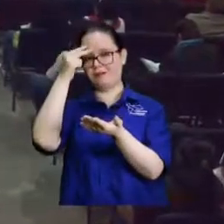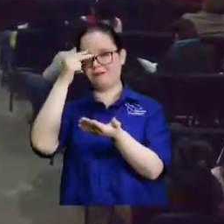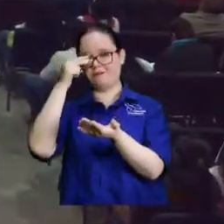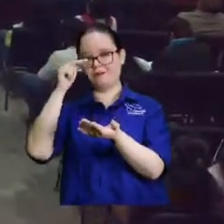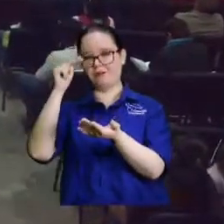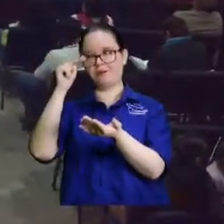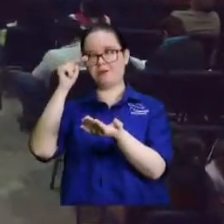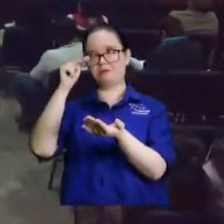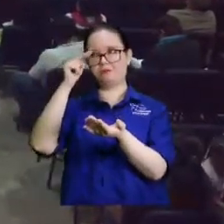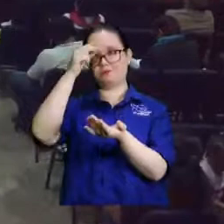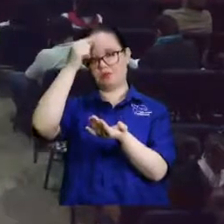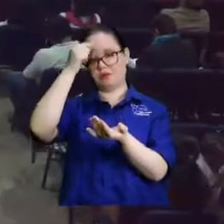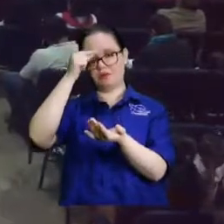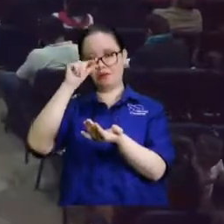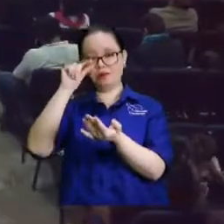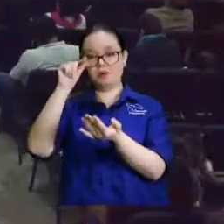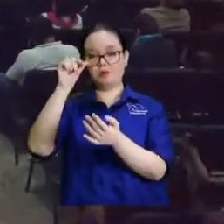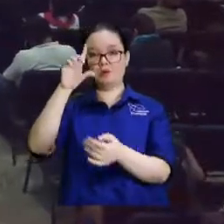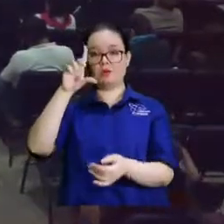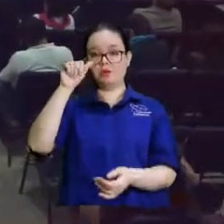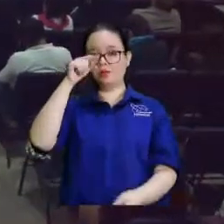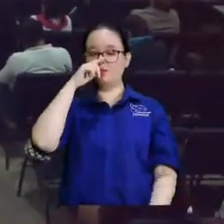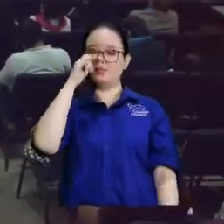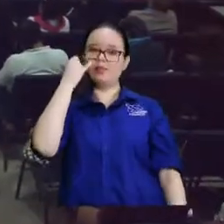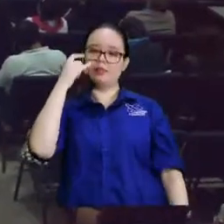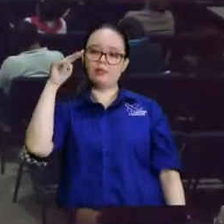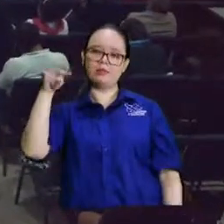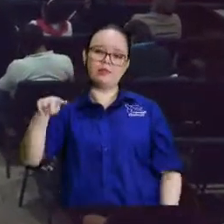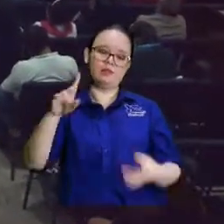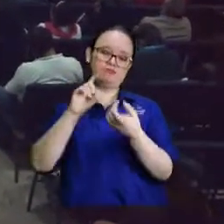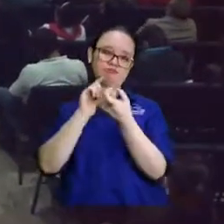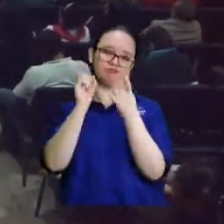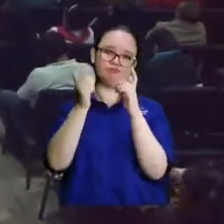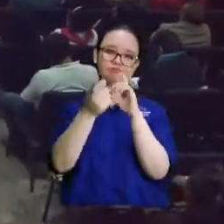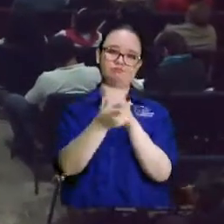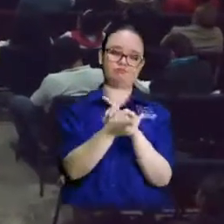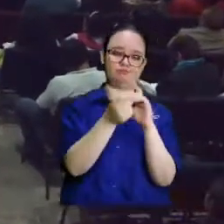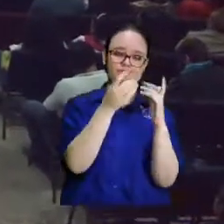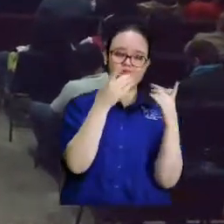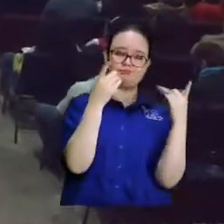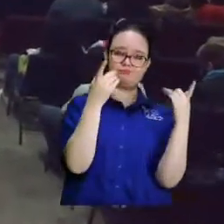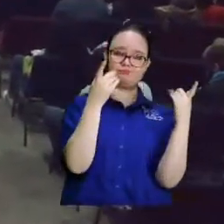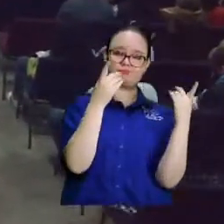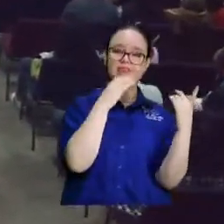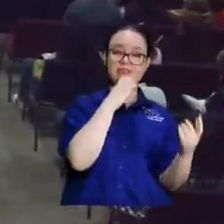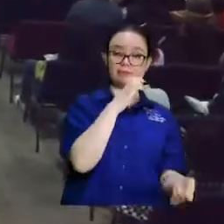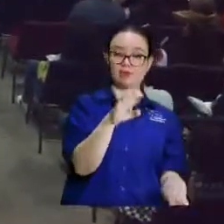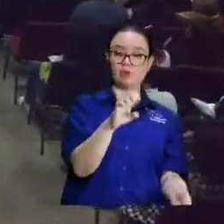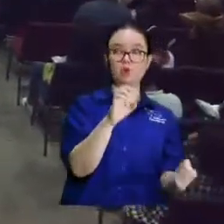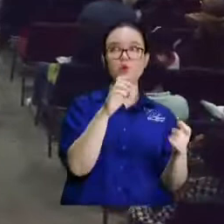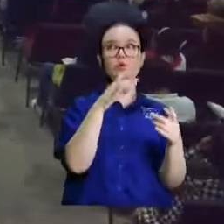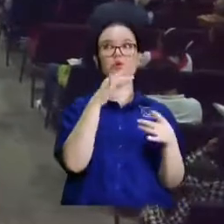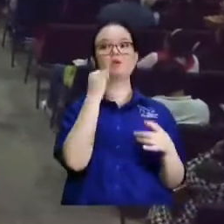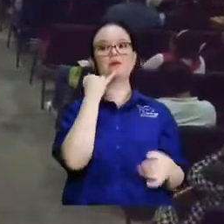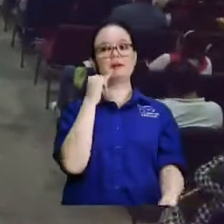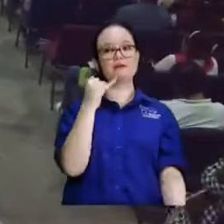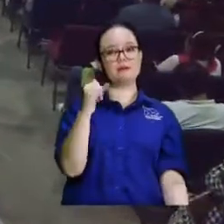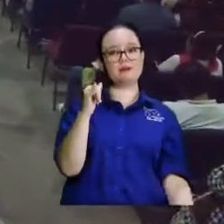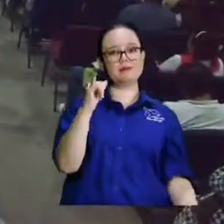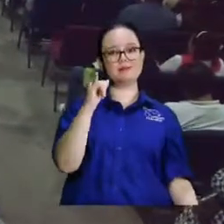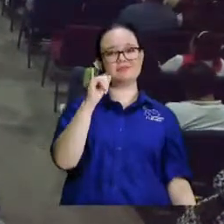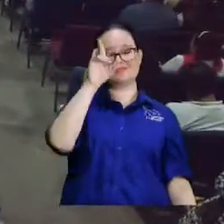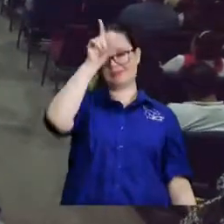griego, incluso latín, al español. Y otros al inglés y otros al alemán.